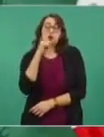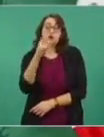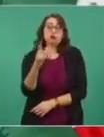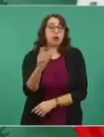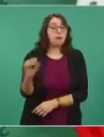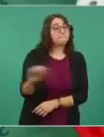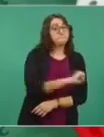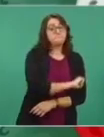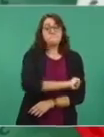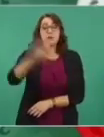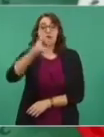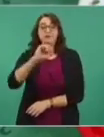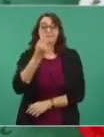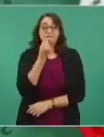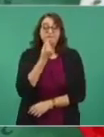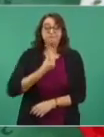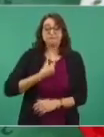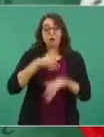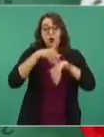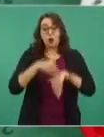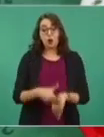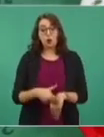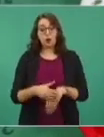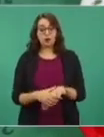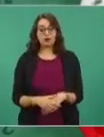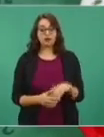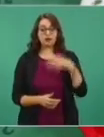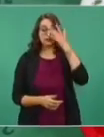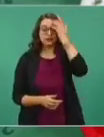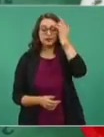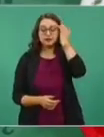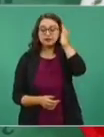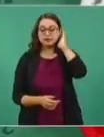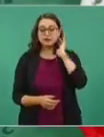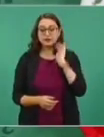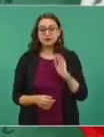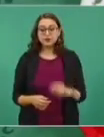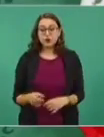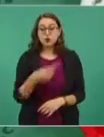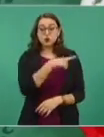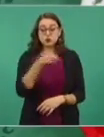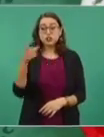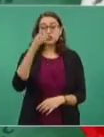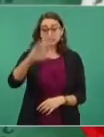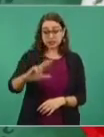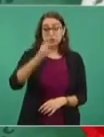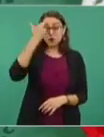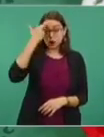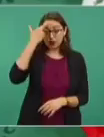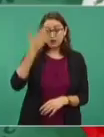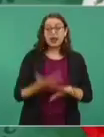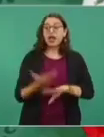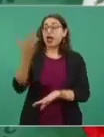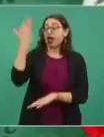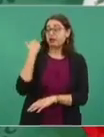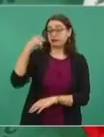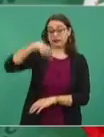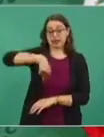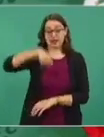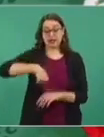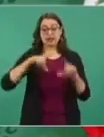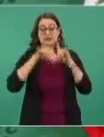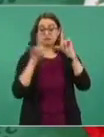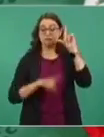¿Se acuerdan que Iberdrola aquí en México contrató a la Secretaria de Energía y al expresidente